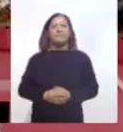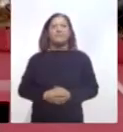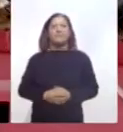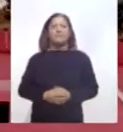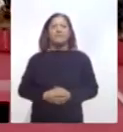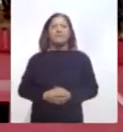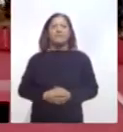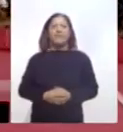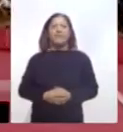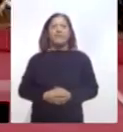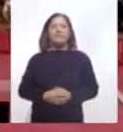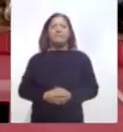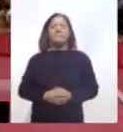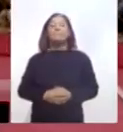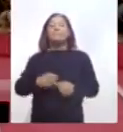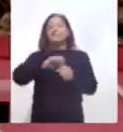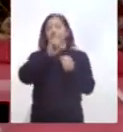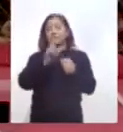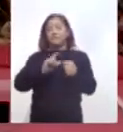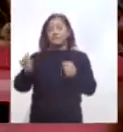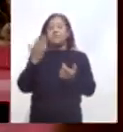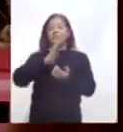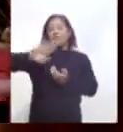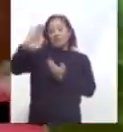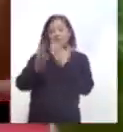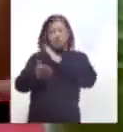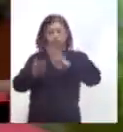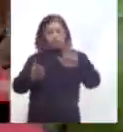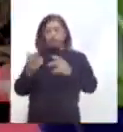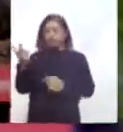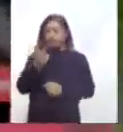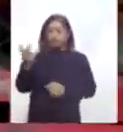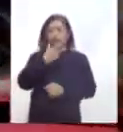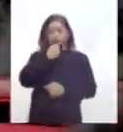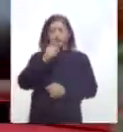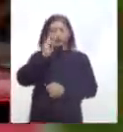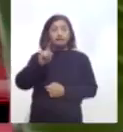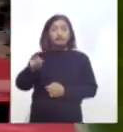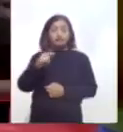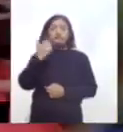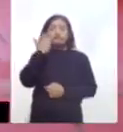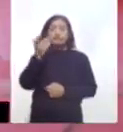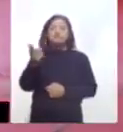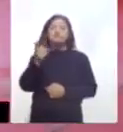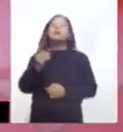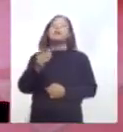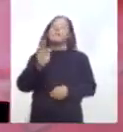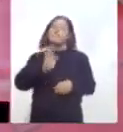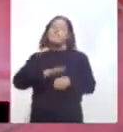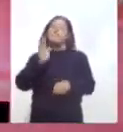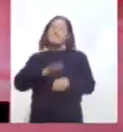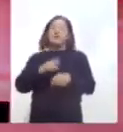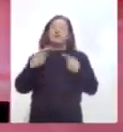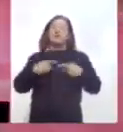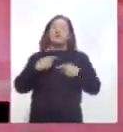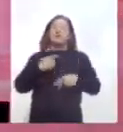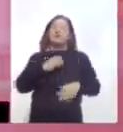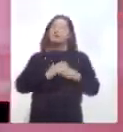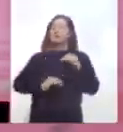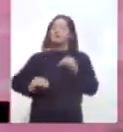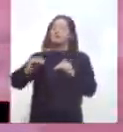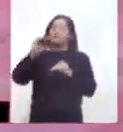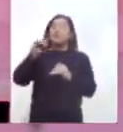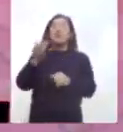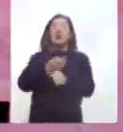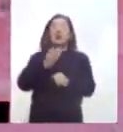El Campeonato Nacional Amateur de Artes Marciales Mixtas espera detone el incremento de practicantes debido a que actualmente hay reducido